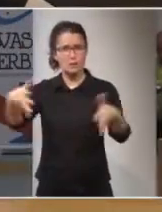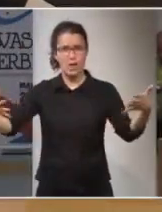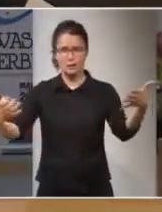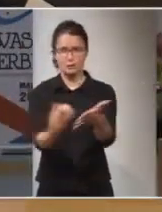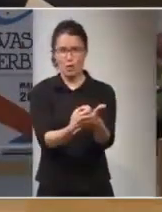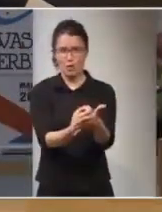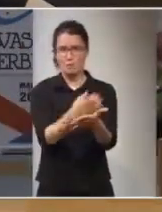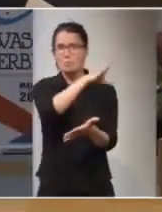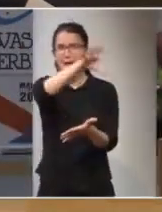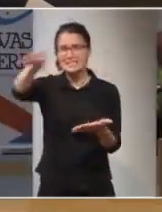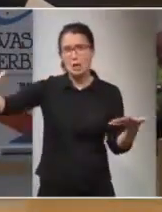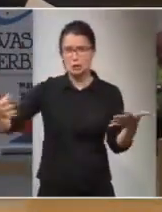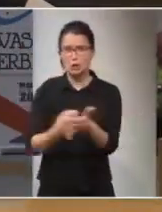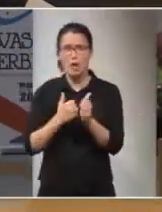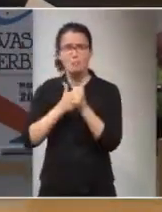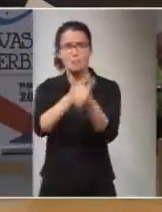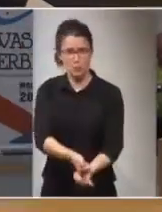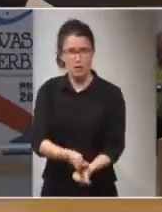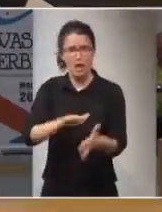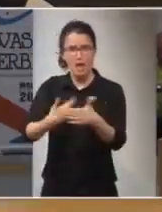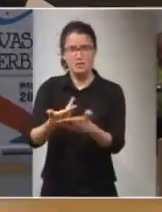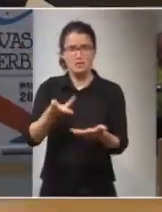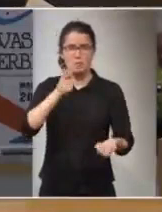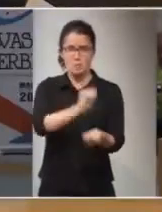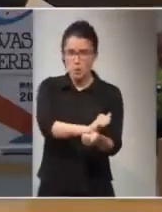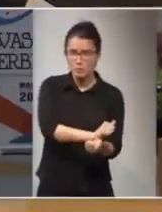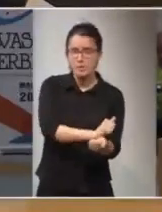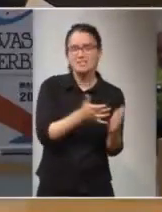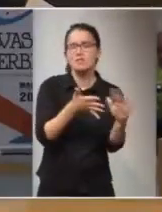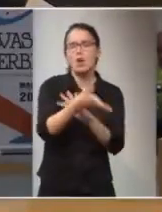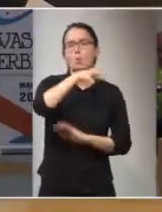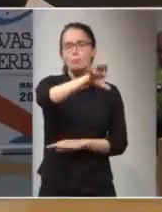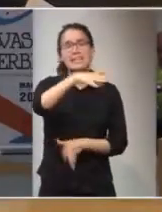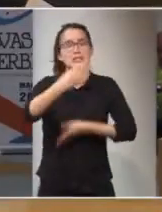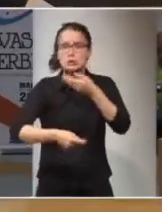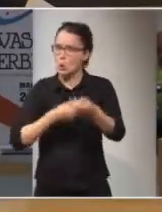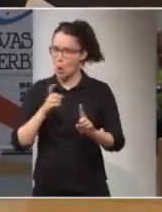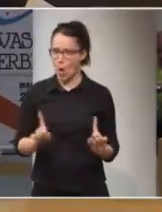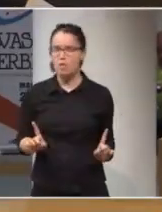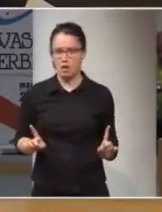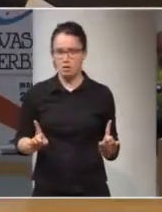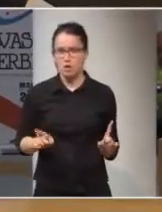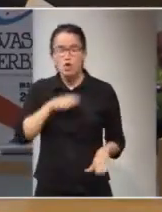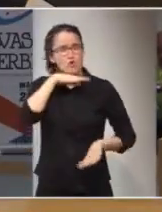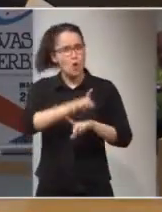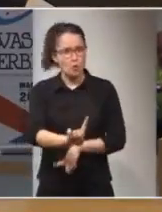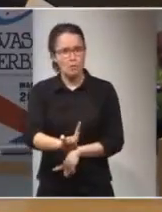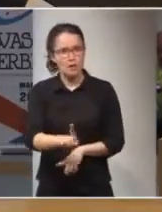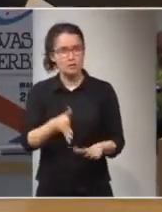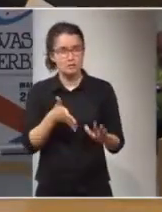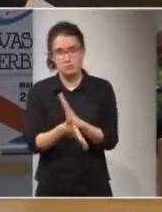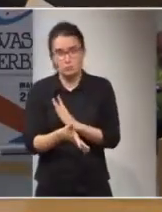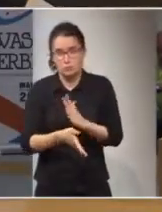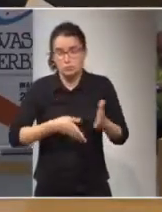cada uno de los países de perseguirlos. De modo que si un país no lo hace, no puede hacerlo,